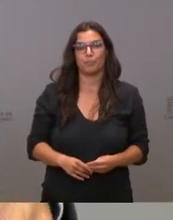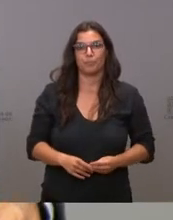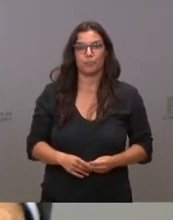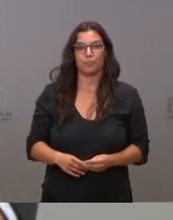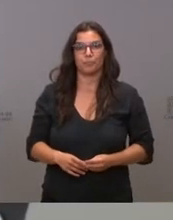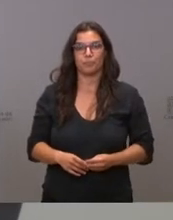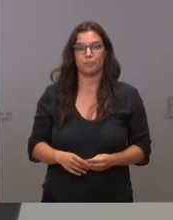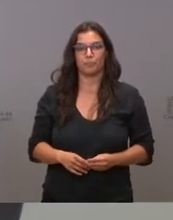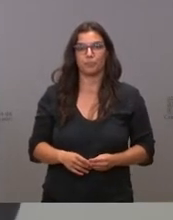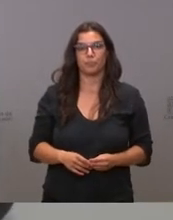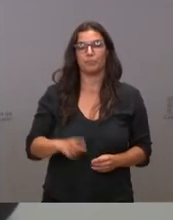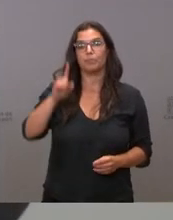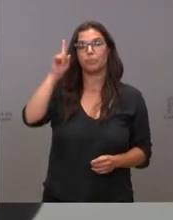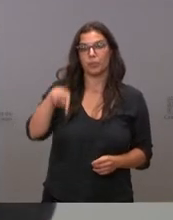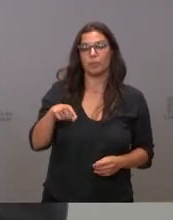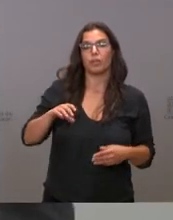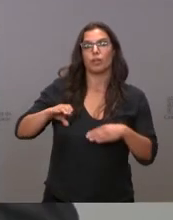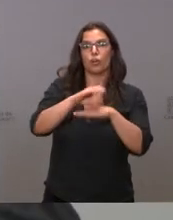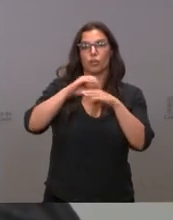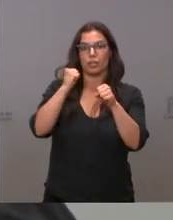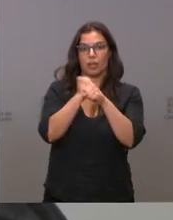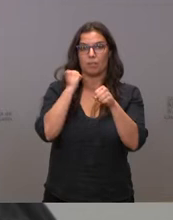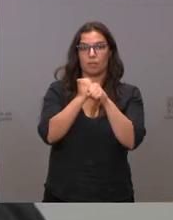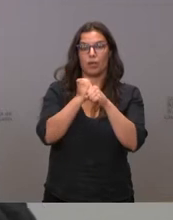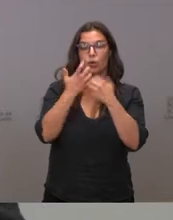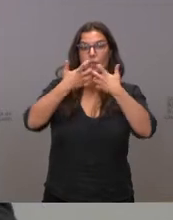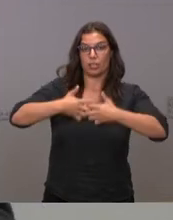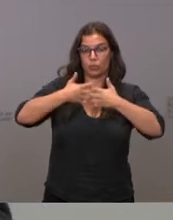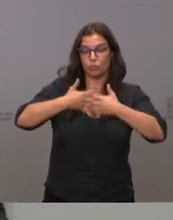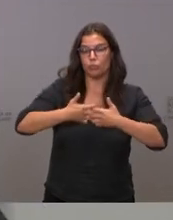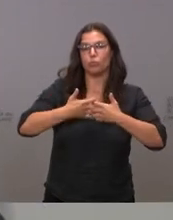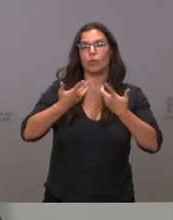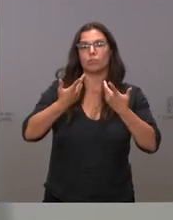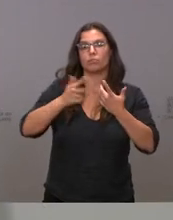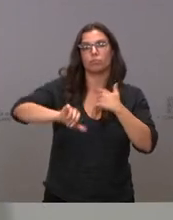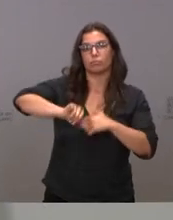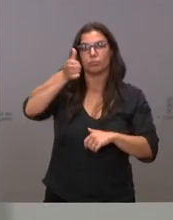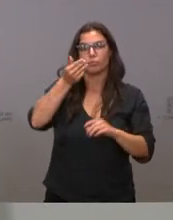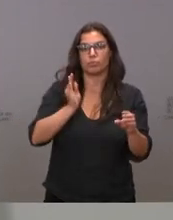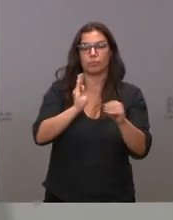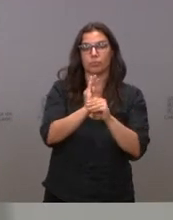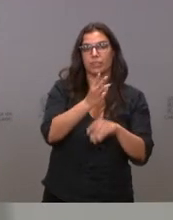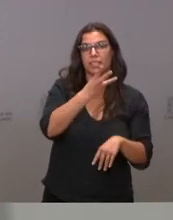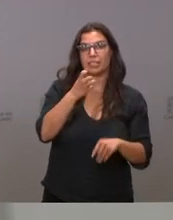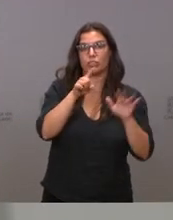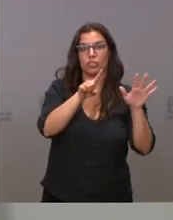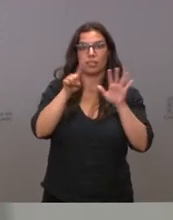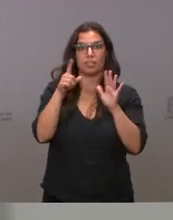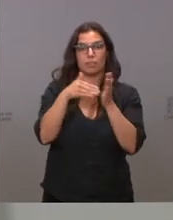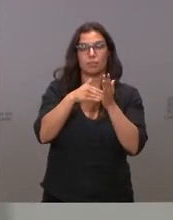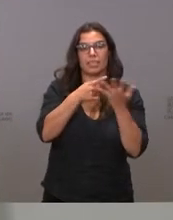También la Consejería de Empleo e Industria aprueba una aportación de 366